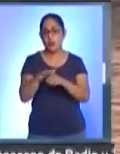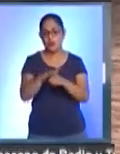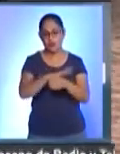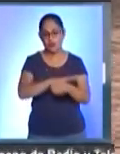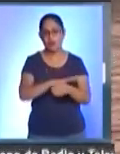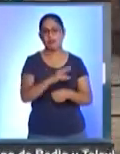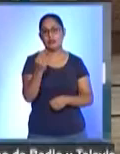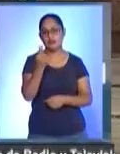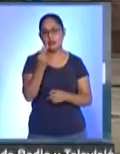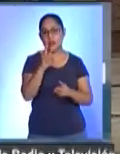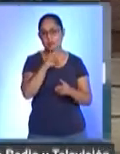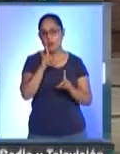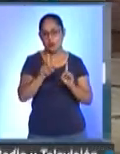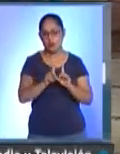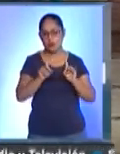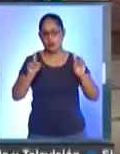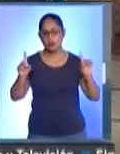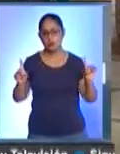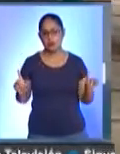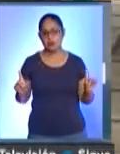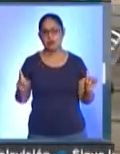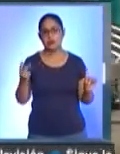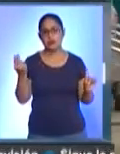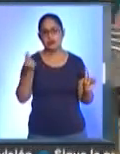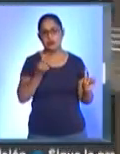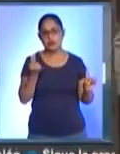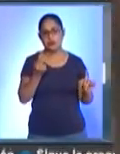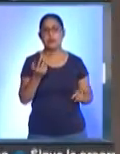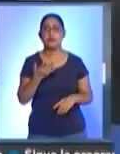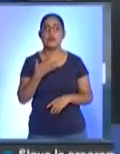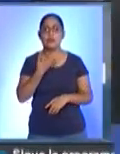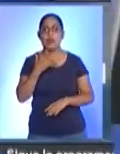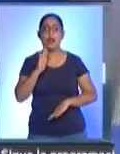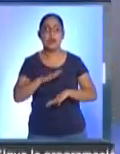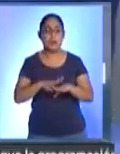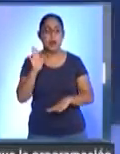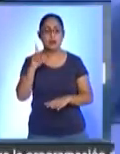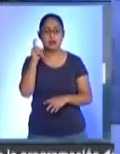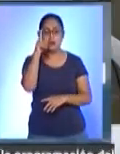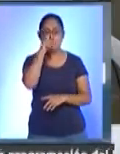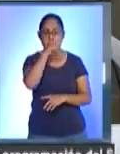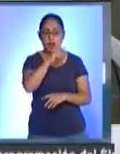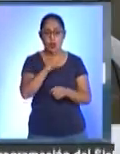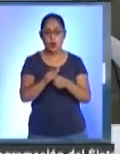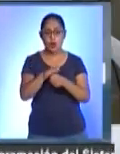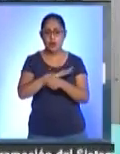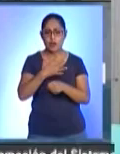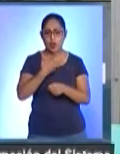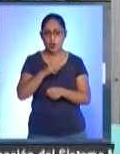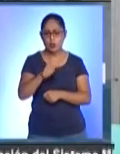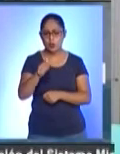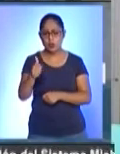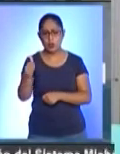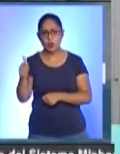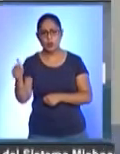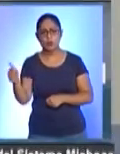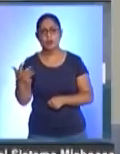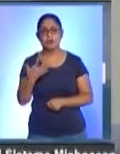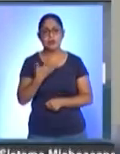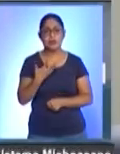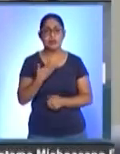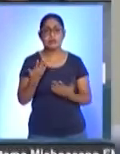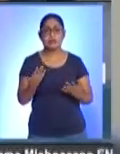distanciamiento social, las comorbilidades y la aparición de más variantes componen una fórmula para que tengamos un repunte de casos